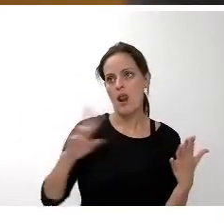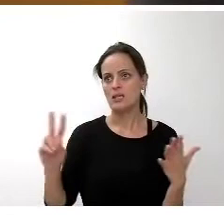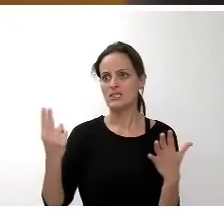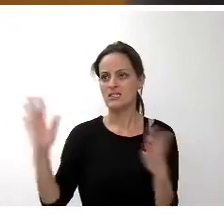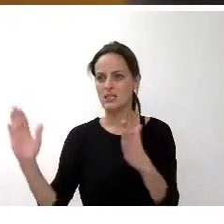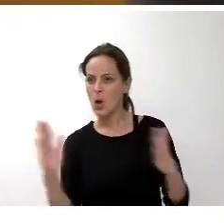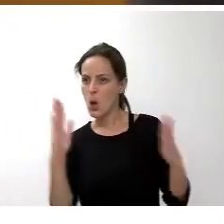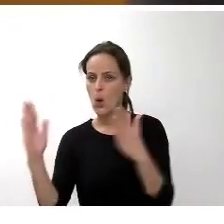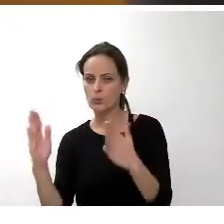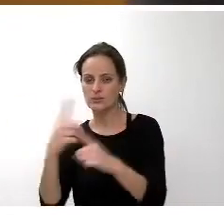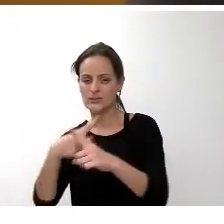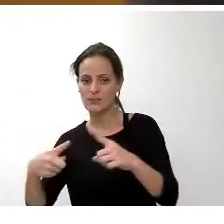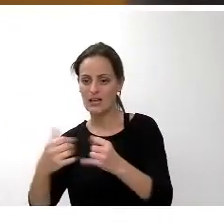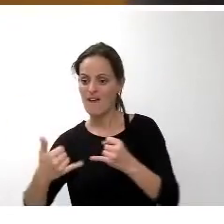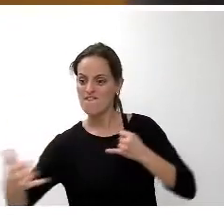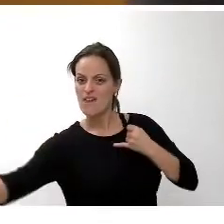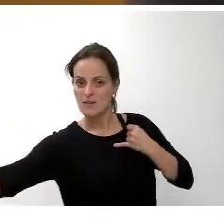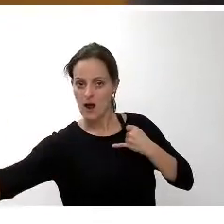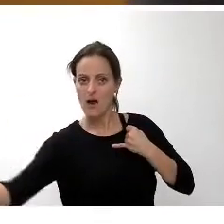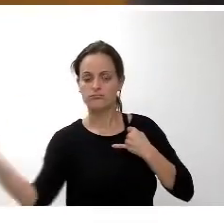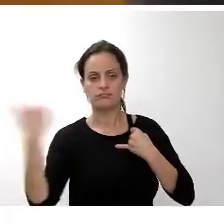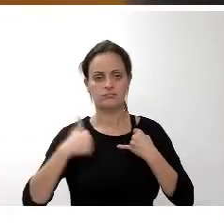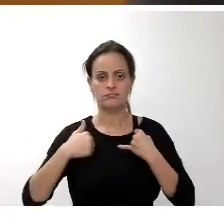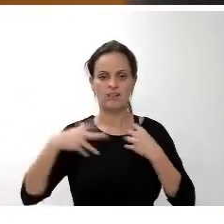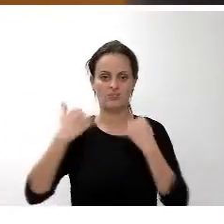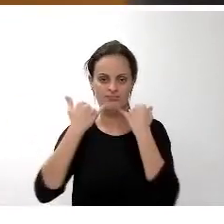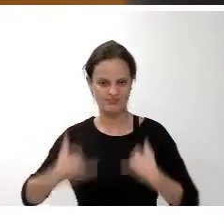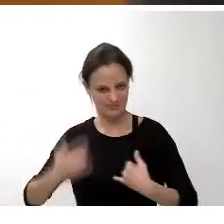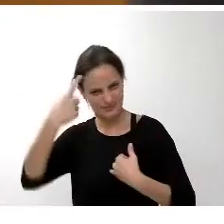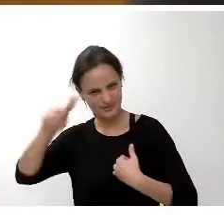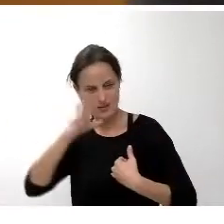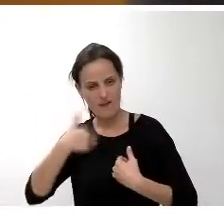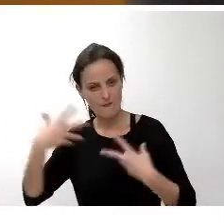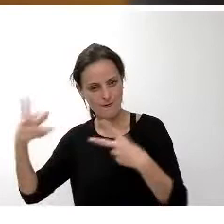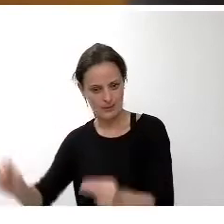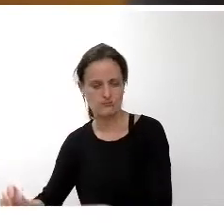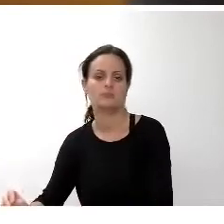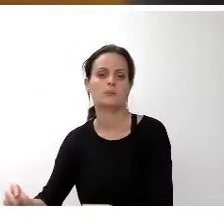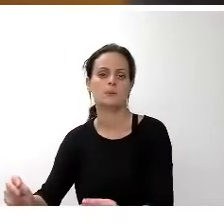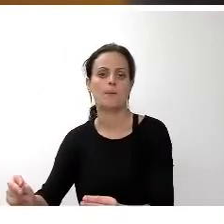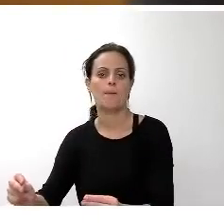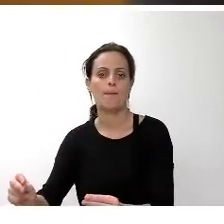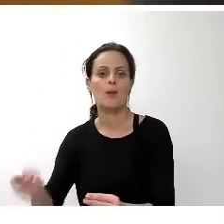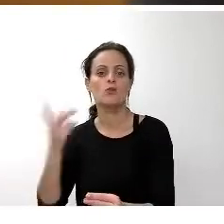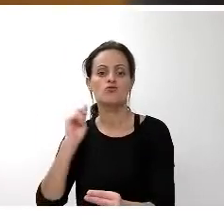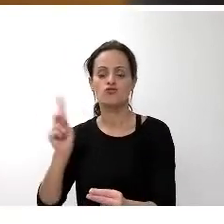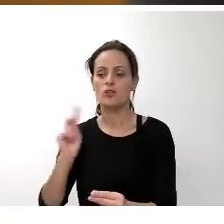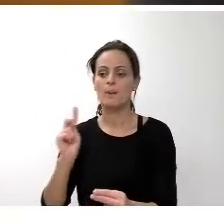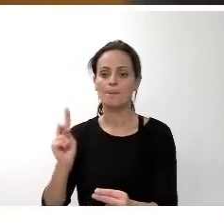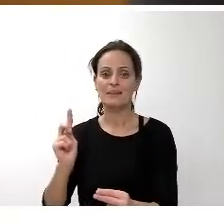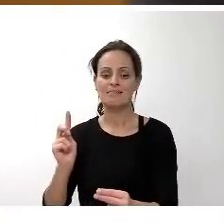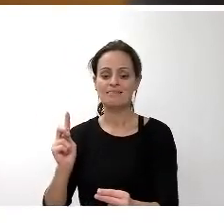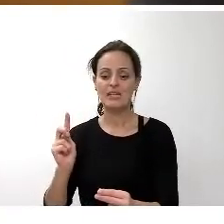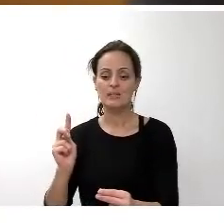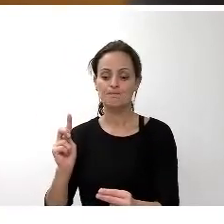extensión de la fibra óptica por toda la isla y contará también el área no solo con esta dotación sino también